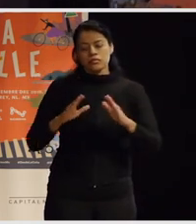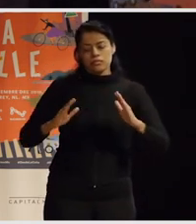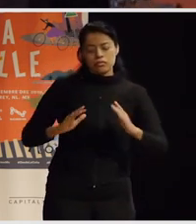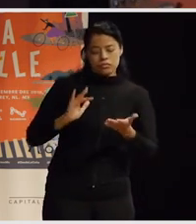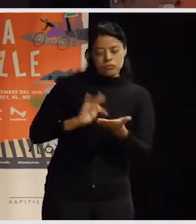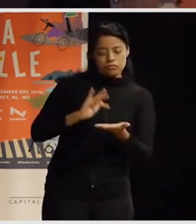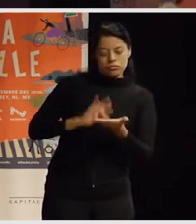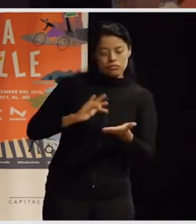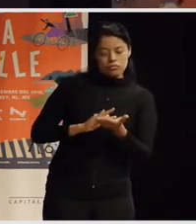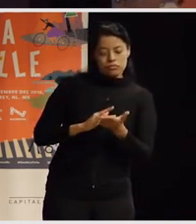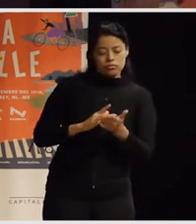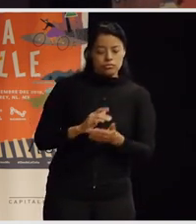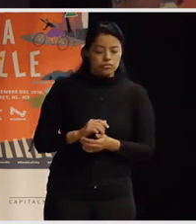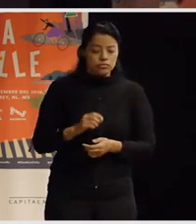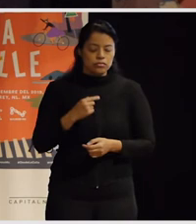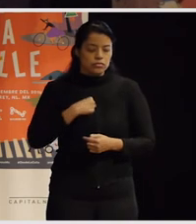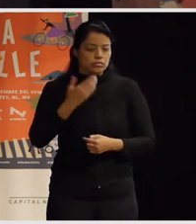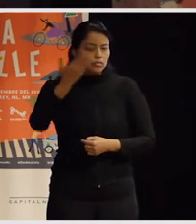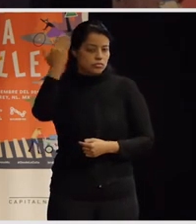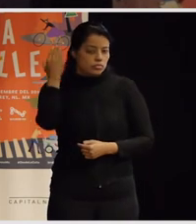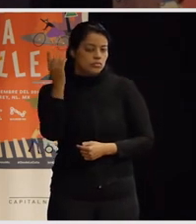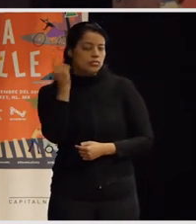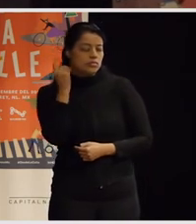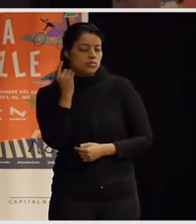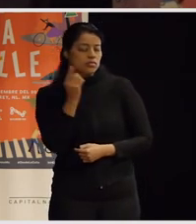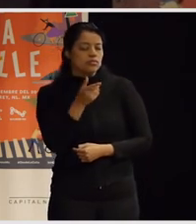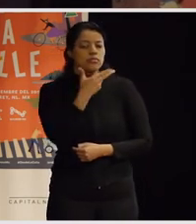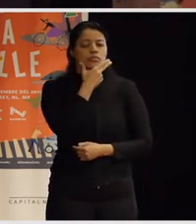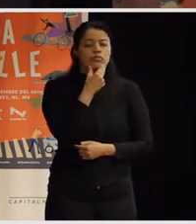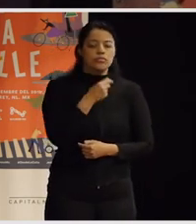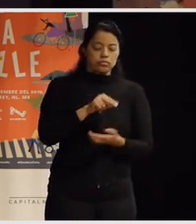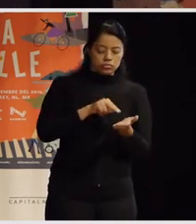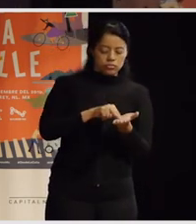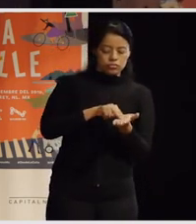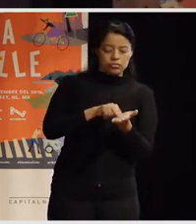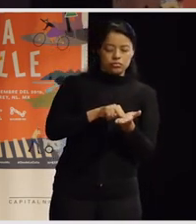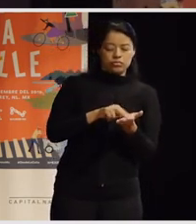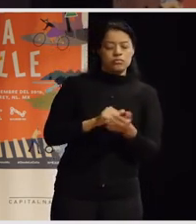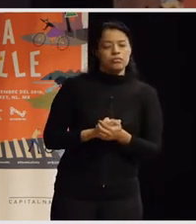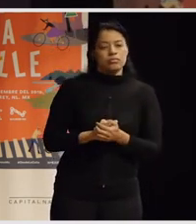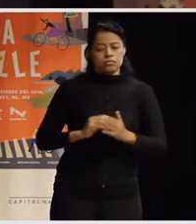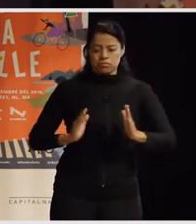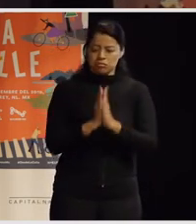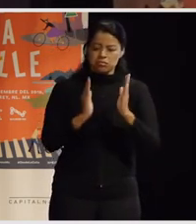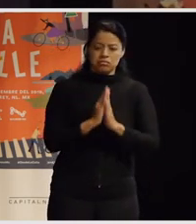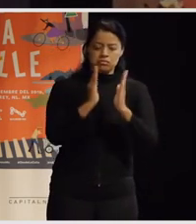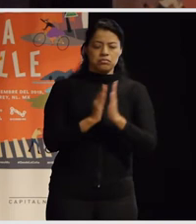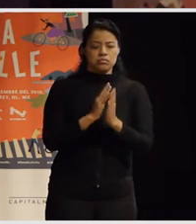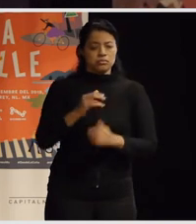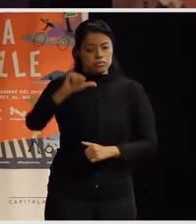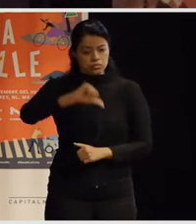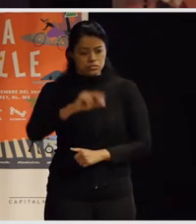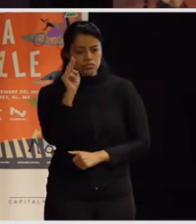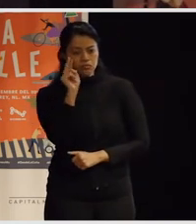me imagino los diputados antes eran puros hombres todos de negro este compitiendo y hoy